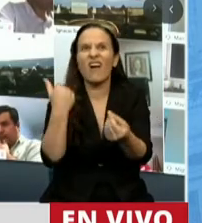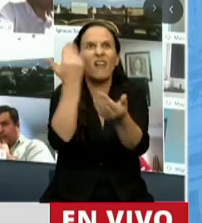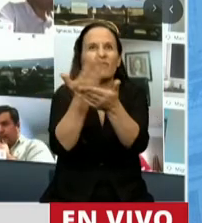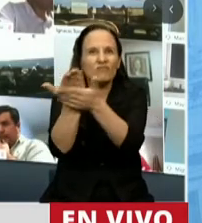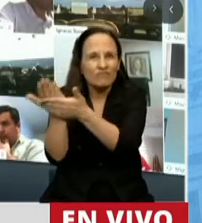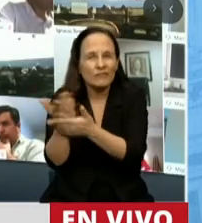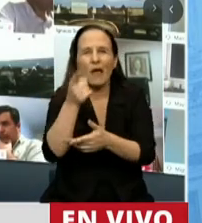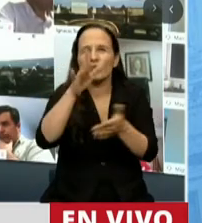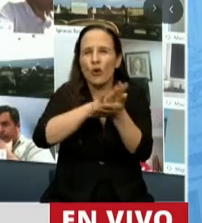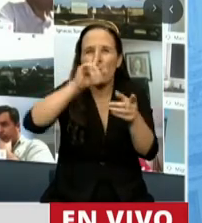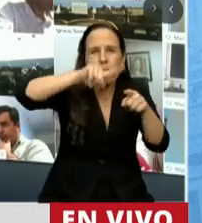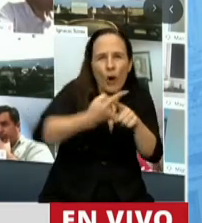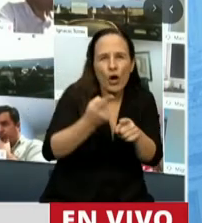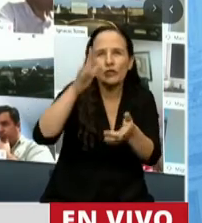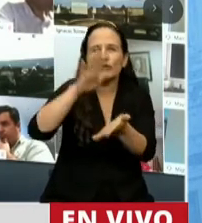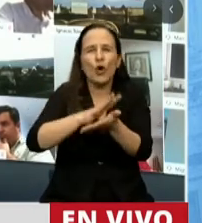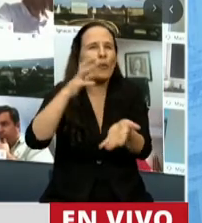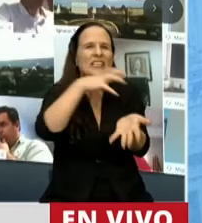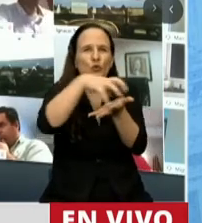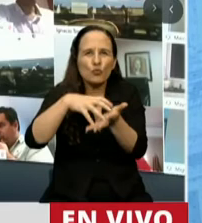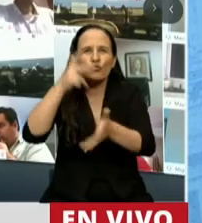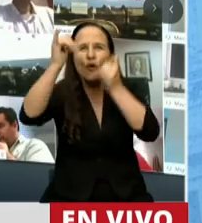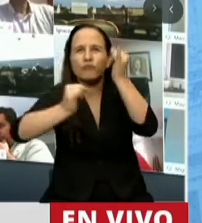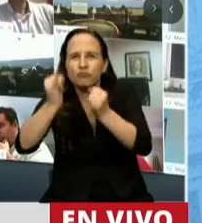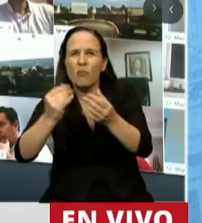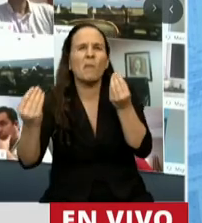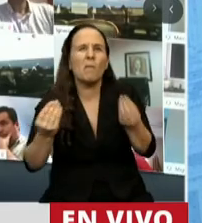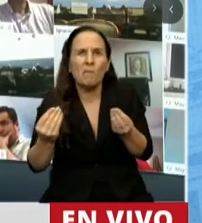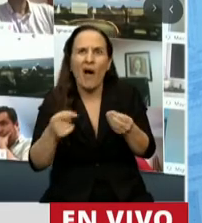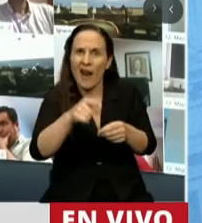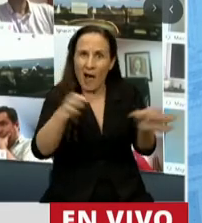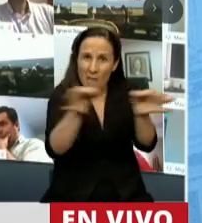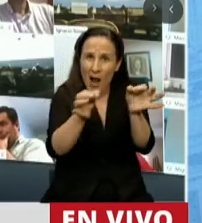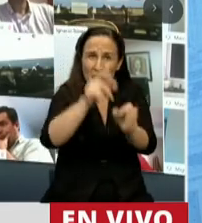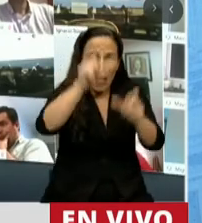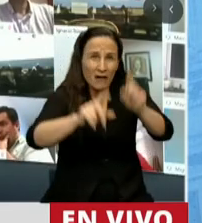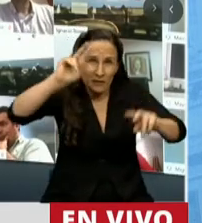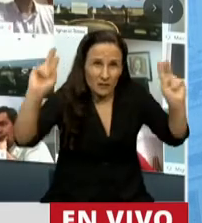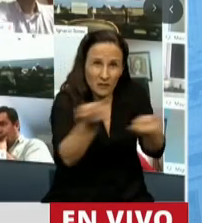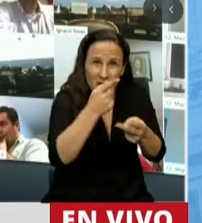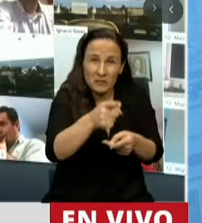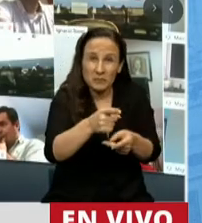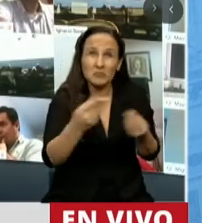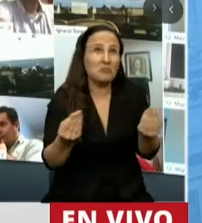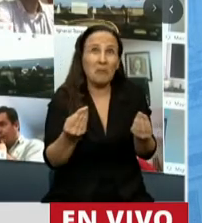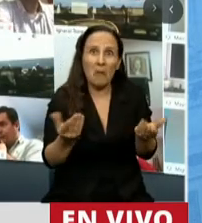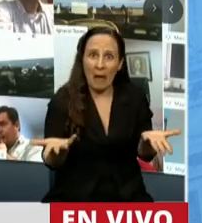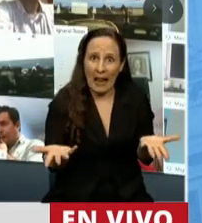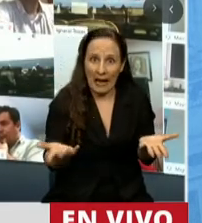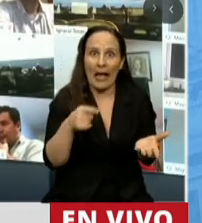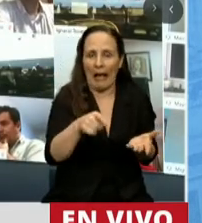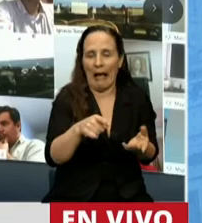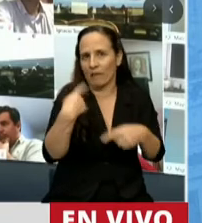políticos, institucionales, para que la sangre derramada en Malvinas no sea en vano. Por eso,